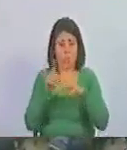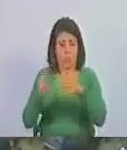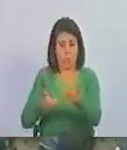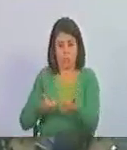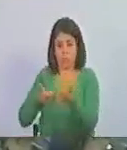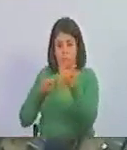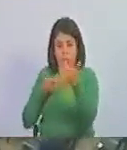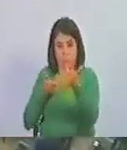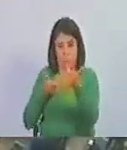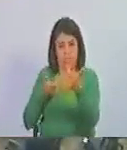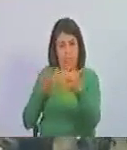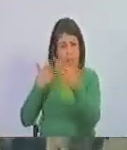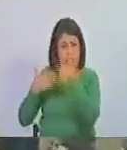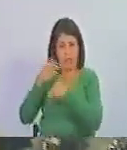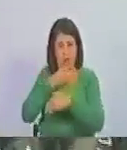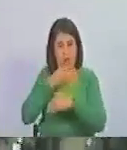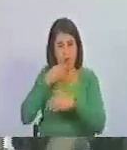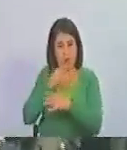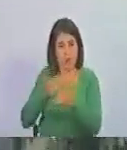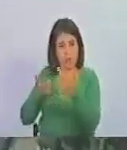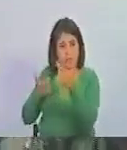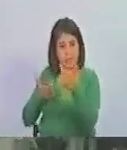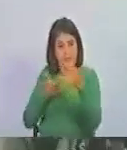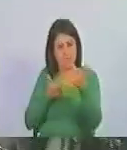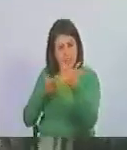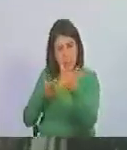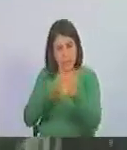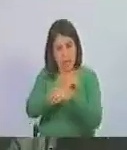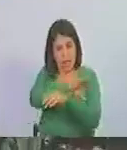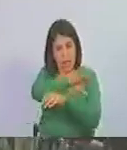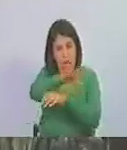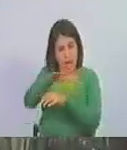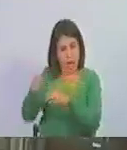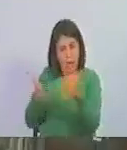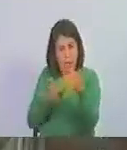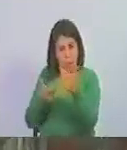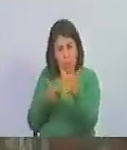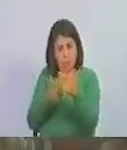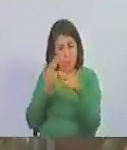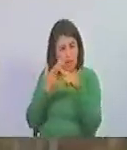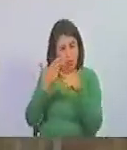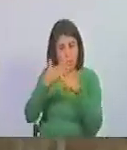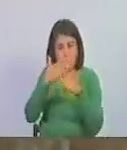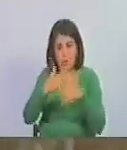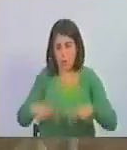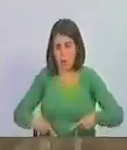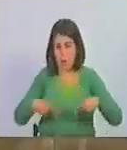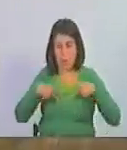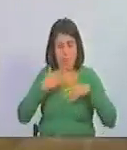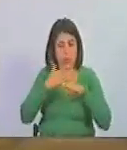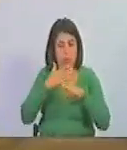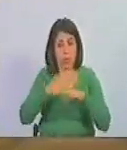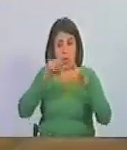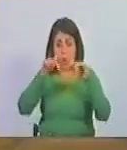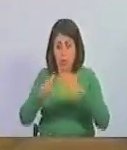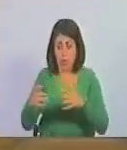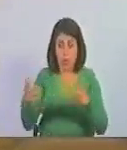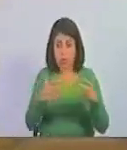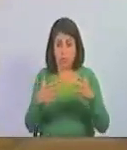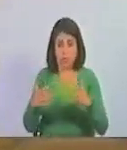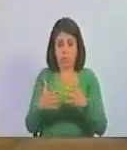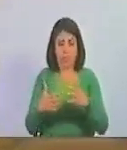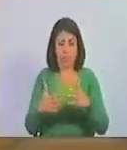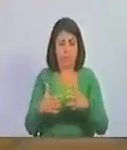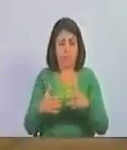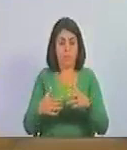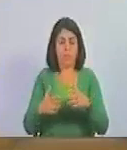fusil como hicieron esa juventud e irse a los campos de batalla a dar la vida por nosotros ahorita la batalla es en el mundo en